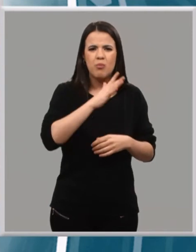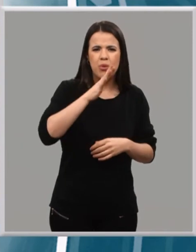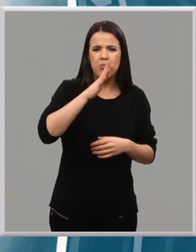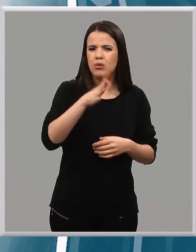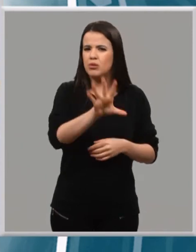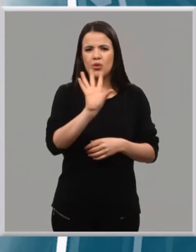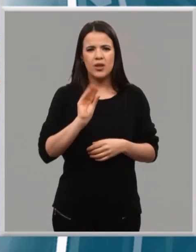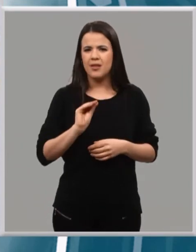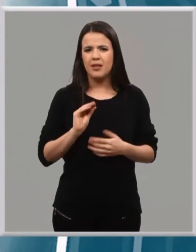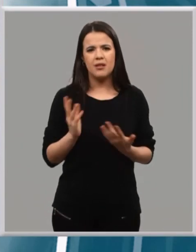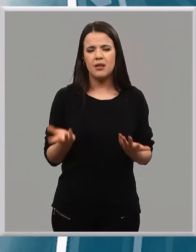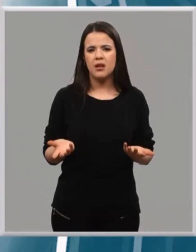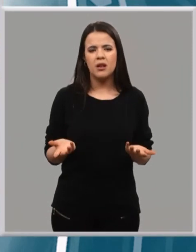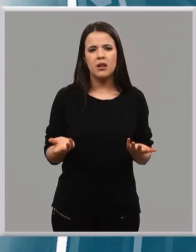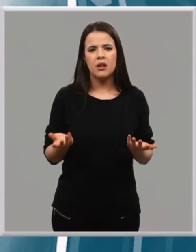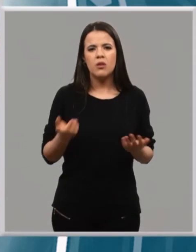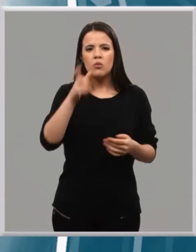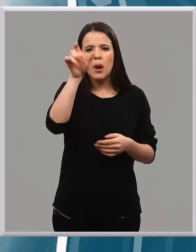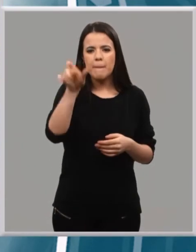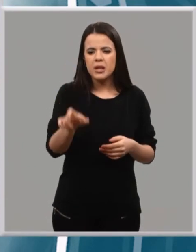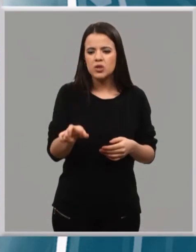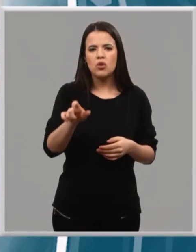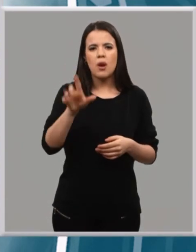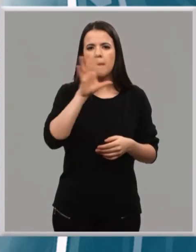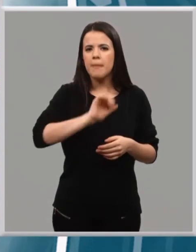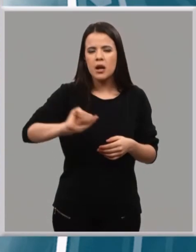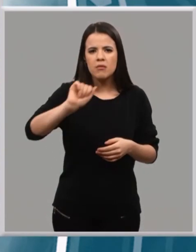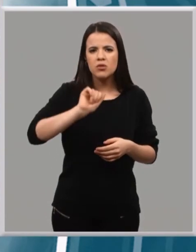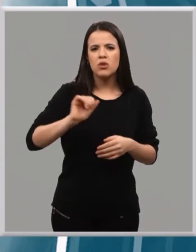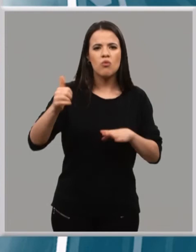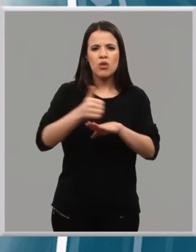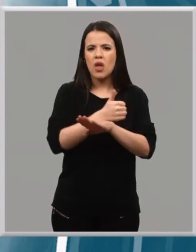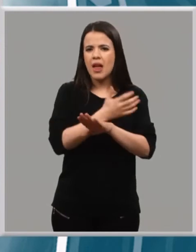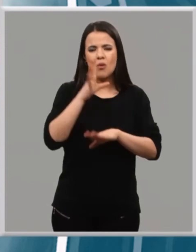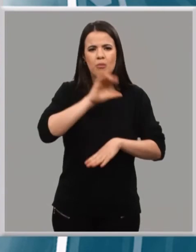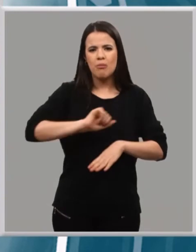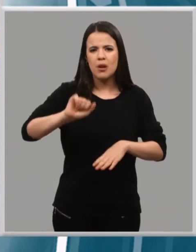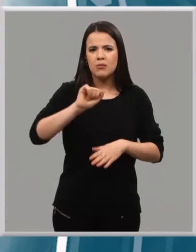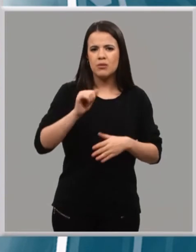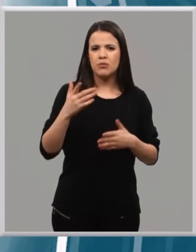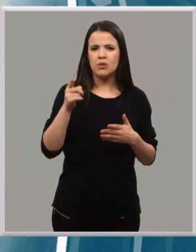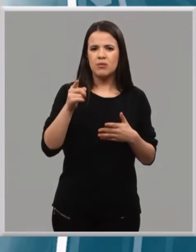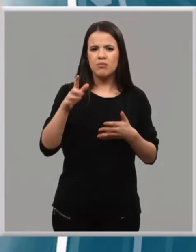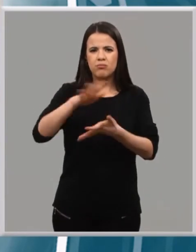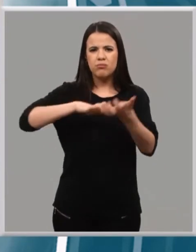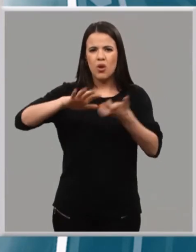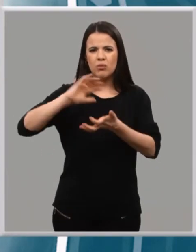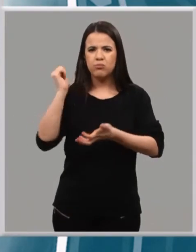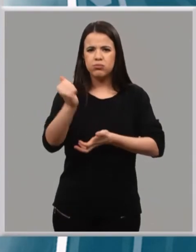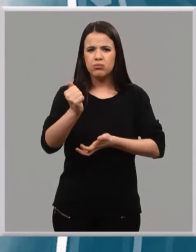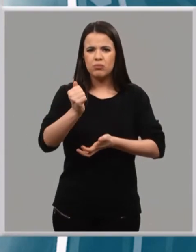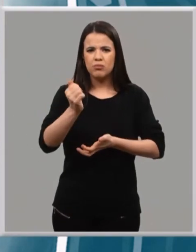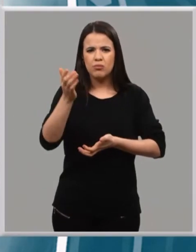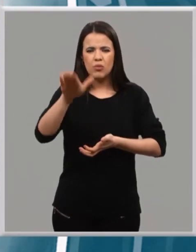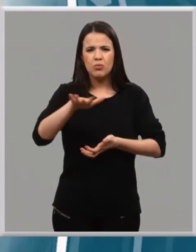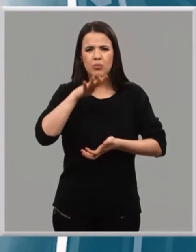cómo a una persona excelente, a un ciudadano ejemplar, puede morir de manera violenta. Una persona tan buena